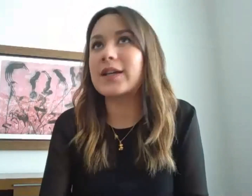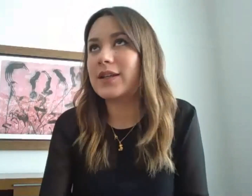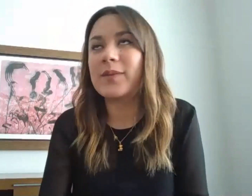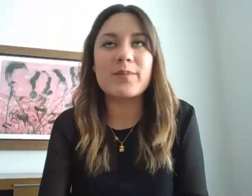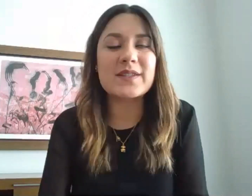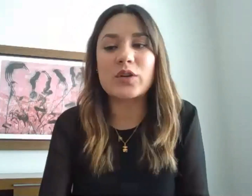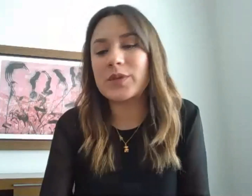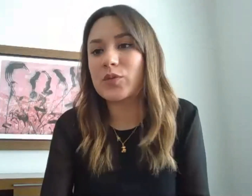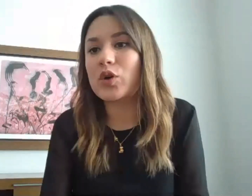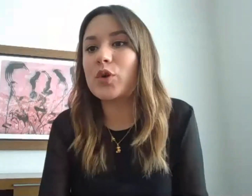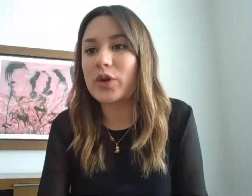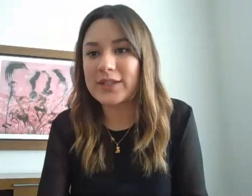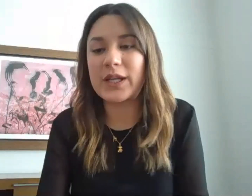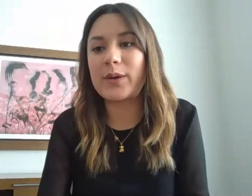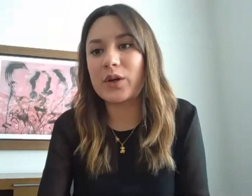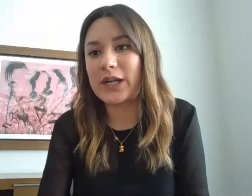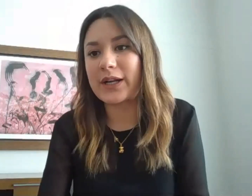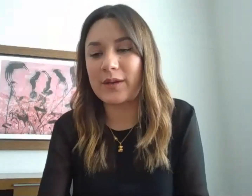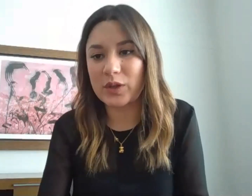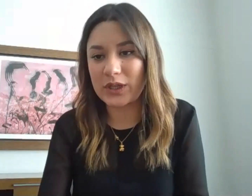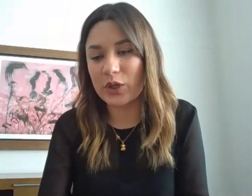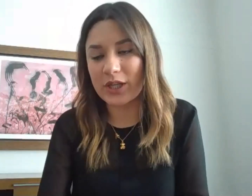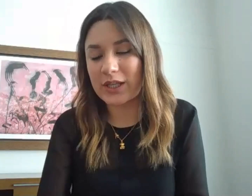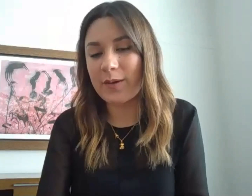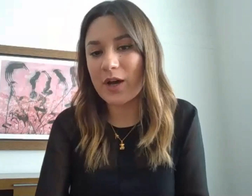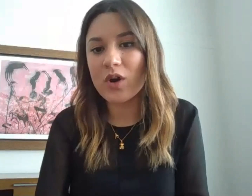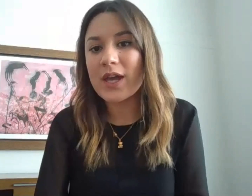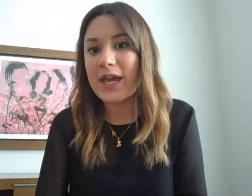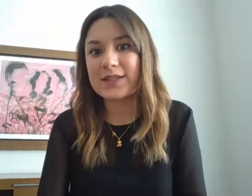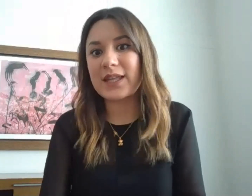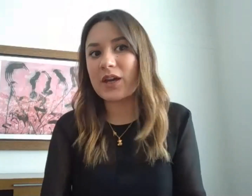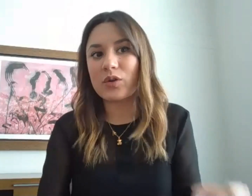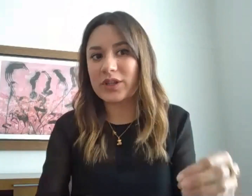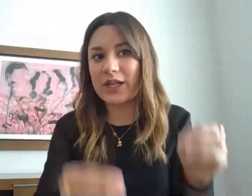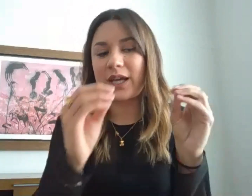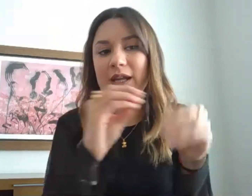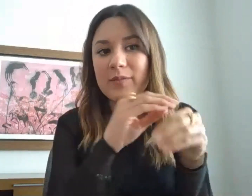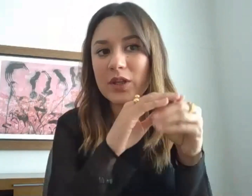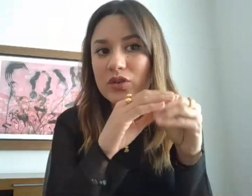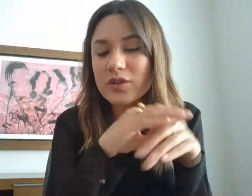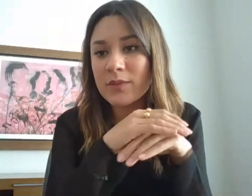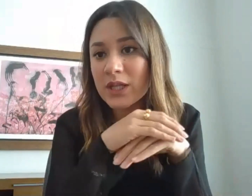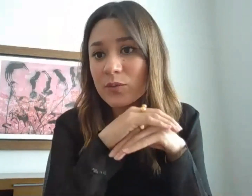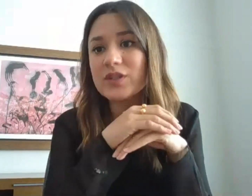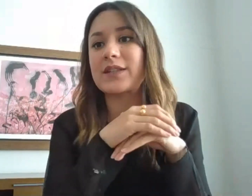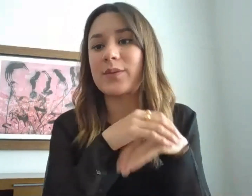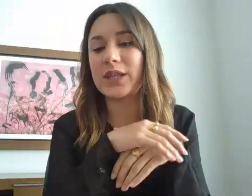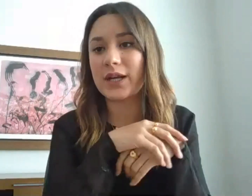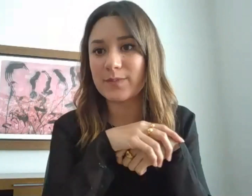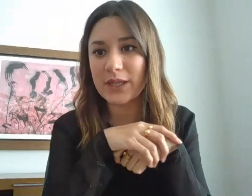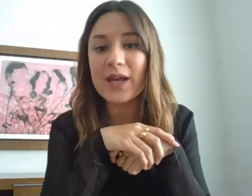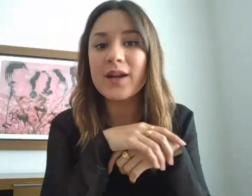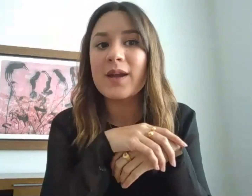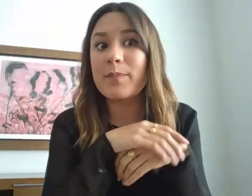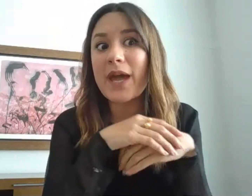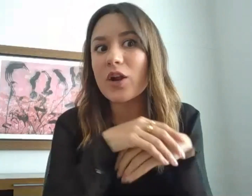exactamente pasa lo mismo como lo que explicaba con el reglamento interior de trabajo este contiene elementos mínimos que se deben de